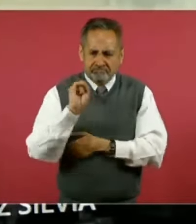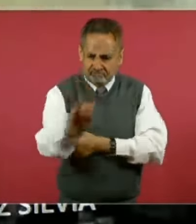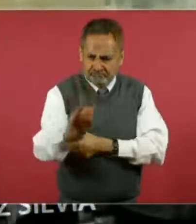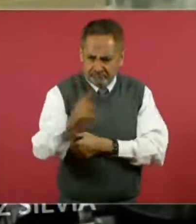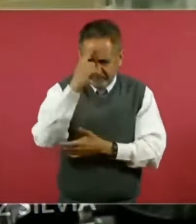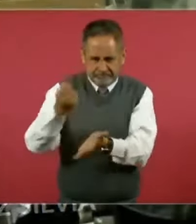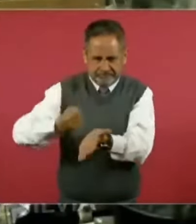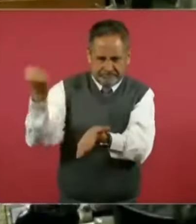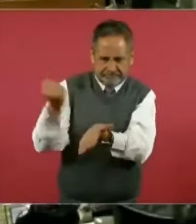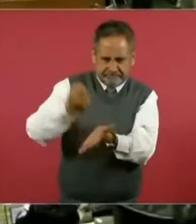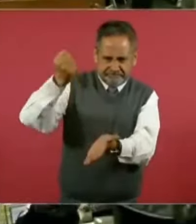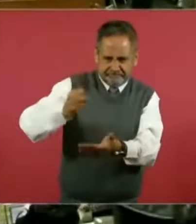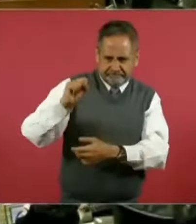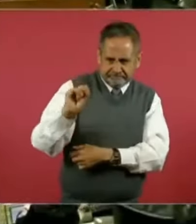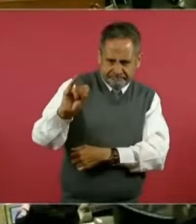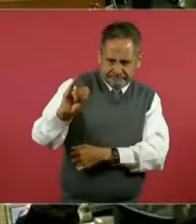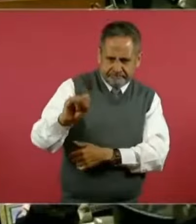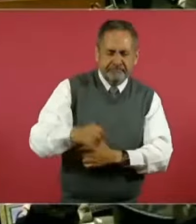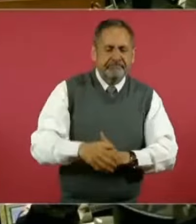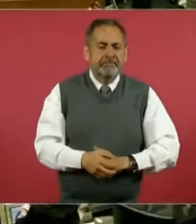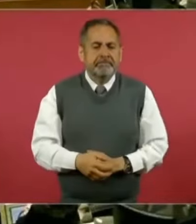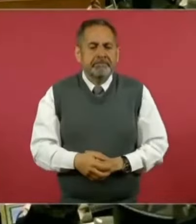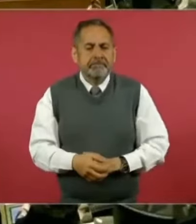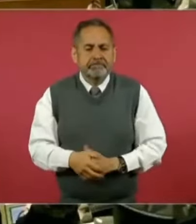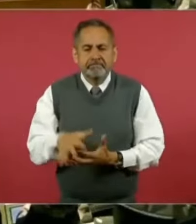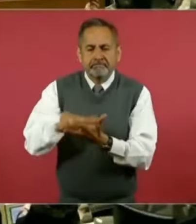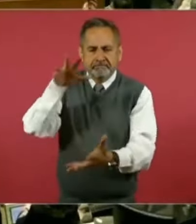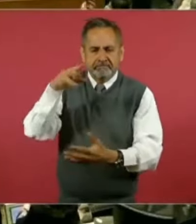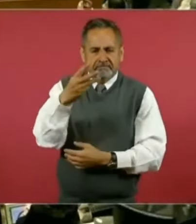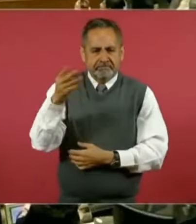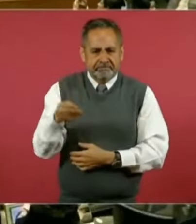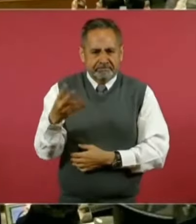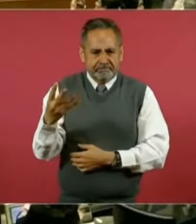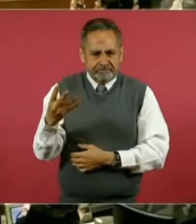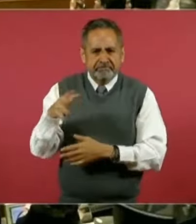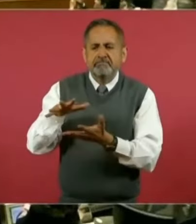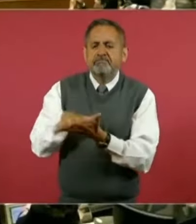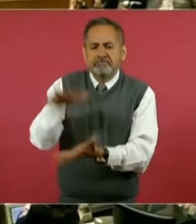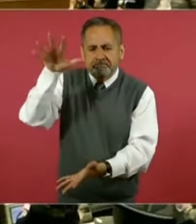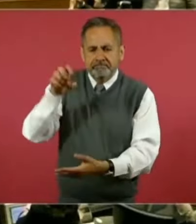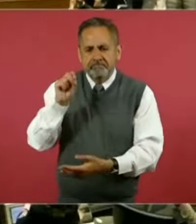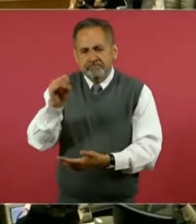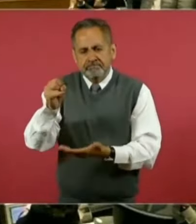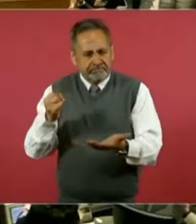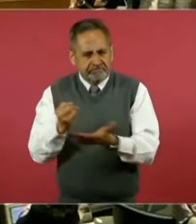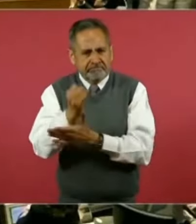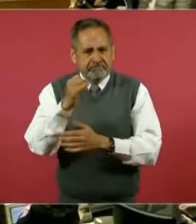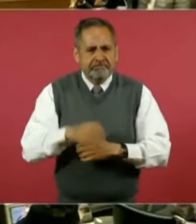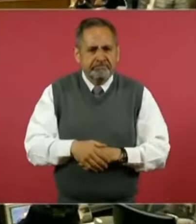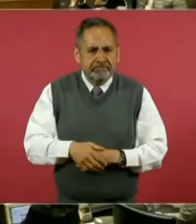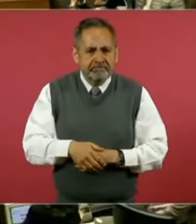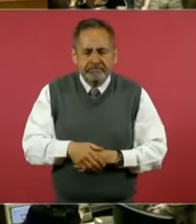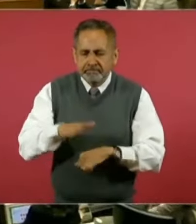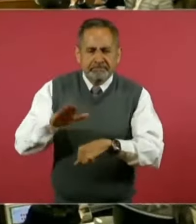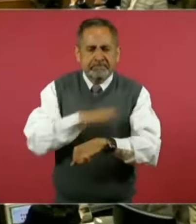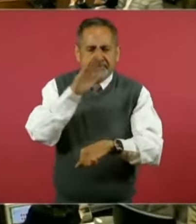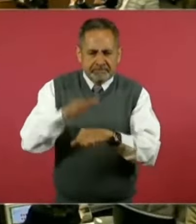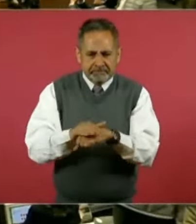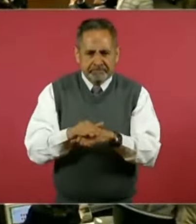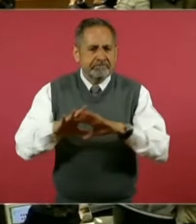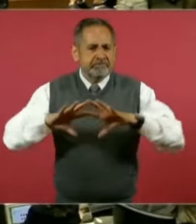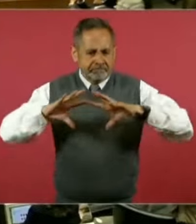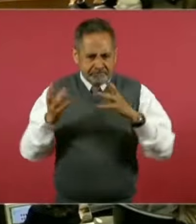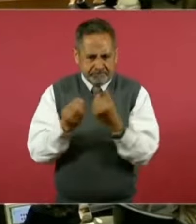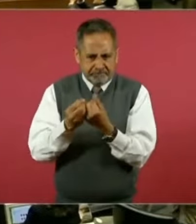aprobación del dictamen. Hay mayoría calificada, en consecuencia queda aprobado en lo general